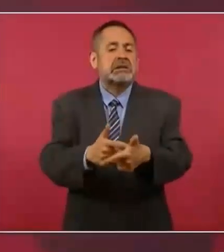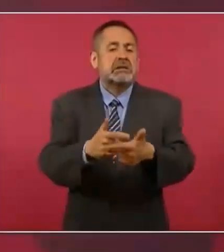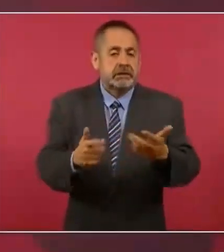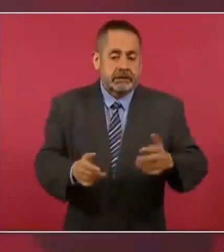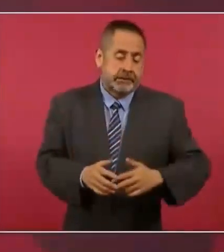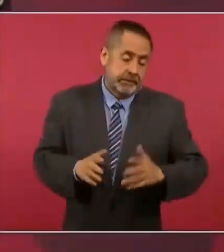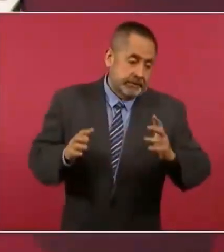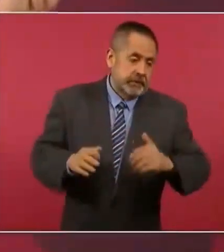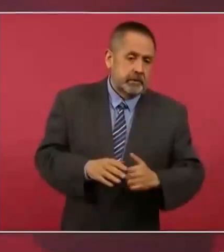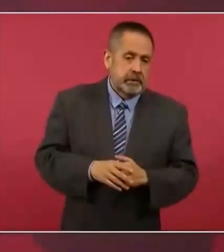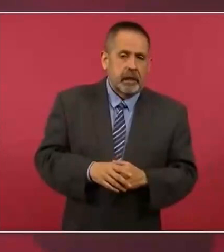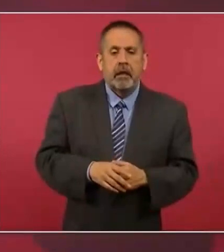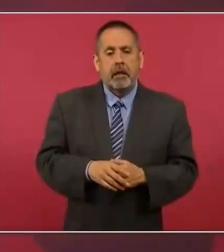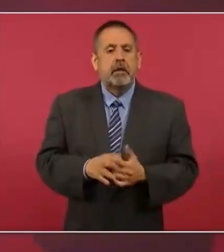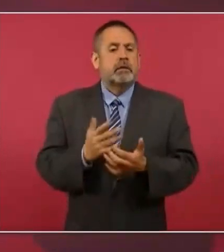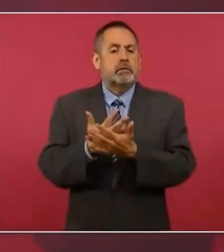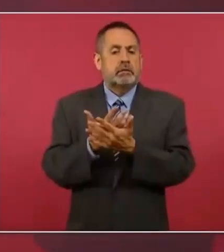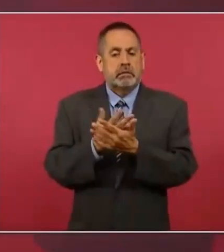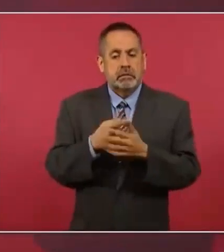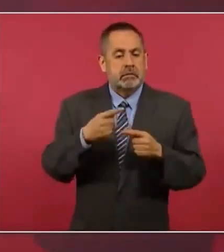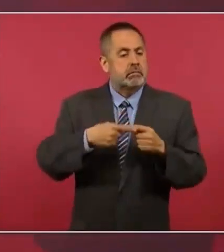sin embargo, hay que esperarnos.